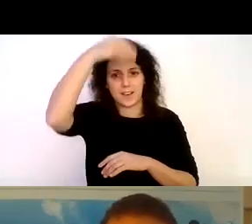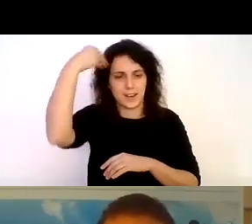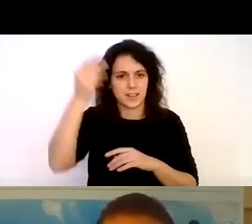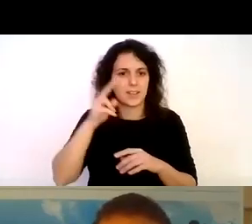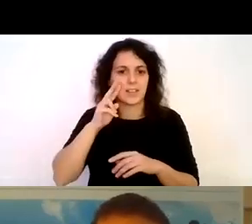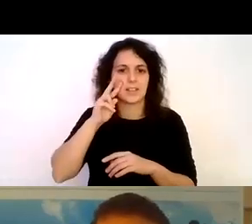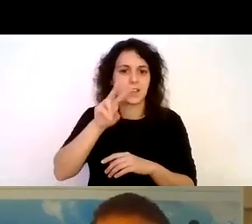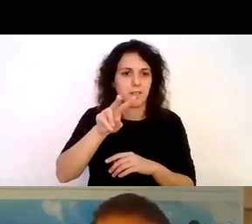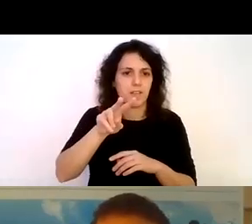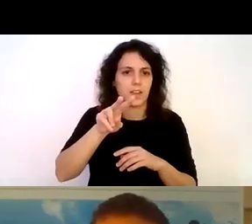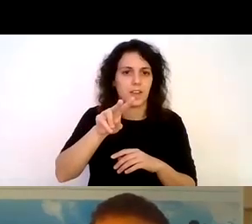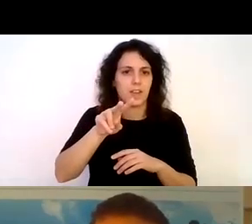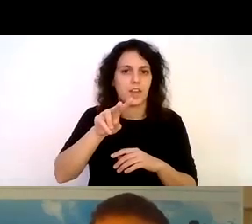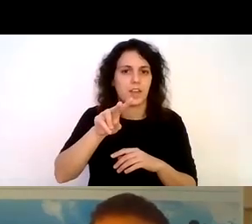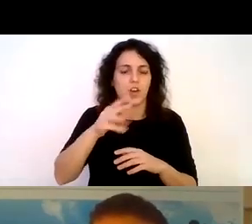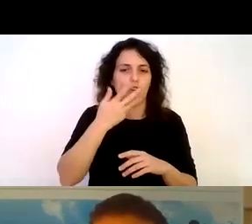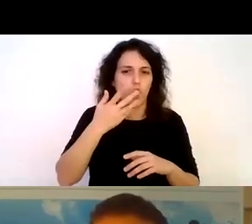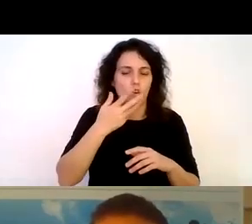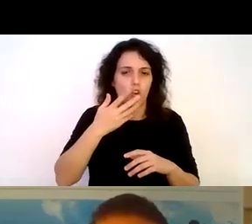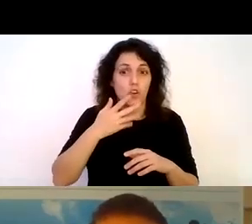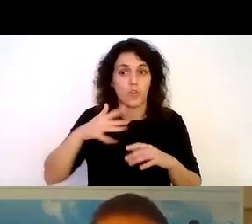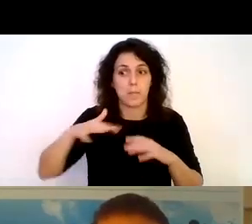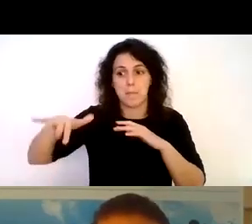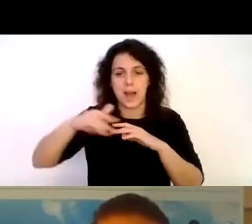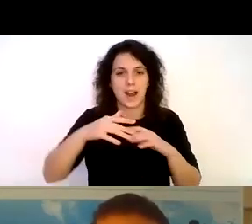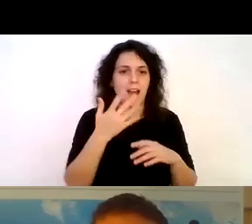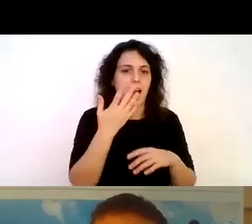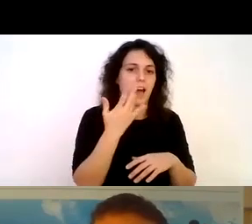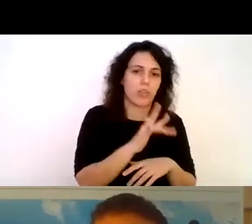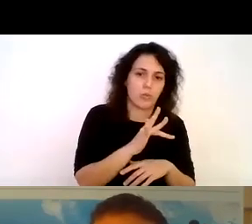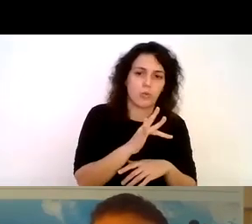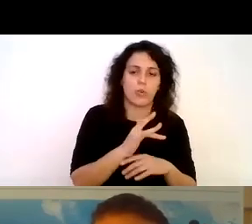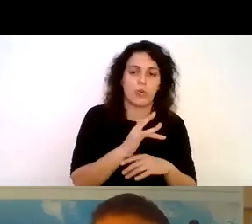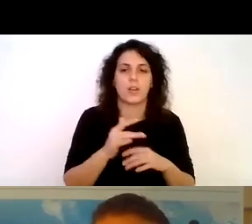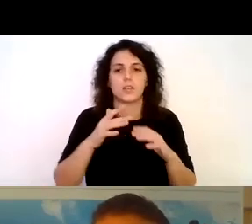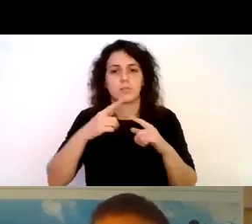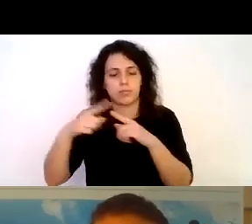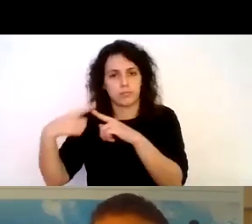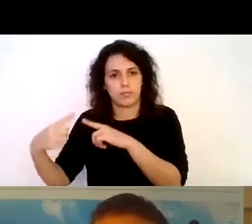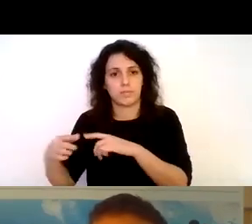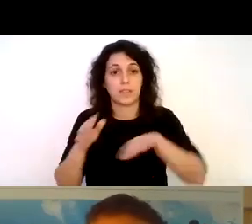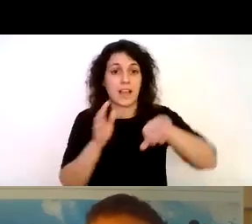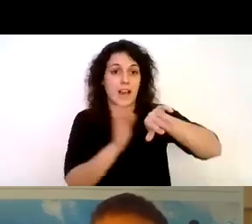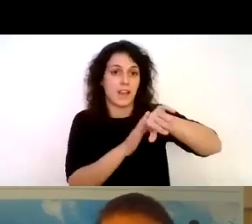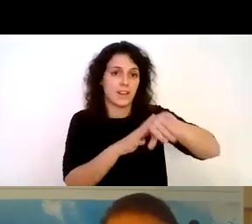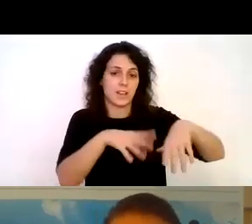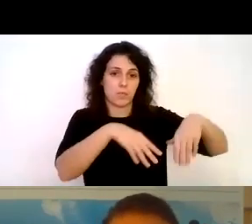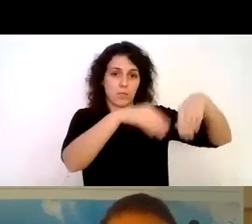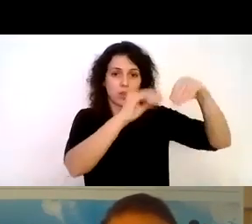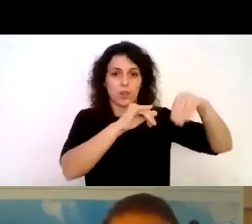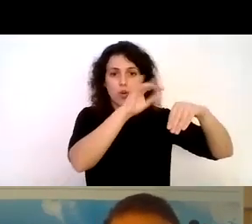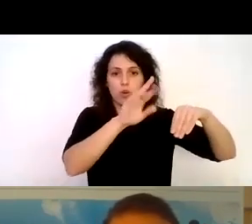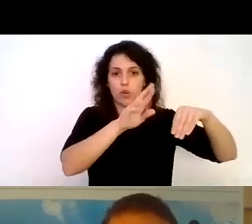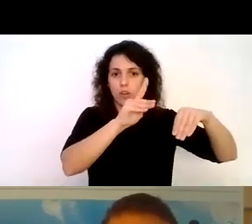con diferentes colores de turquesa y azules al fondo a la derecha las montañas de Jordania la izquierda